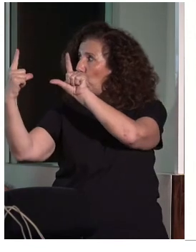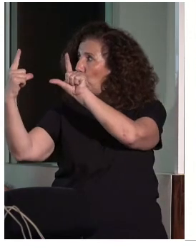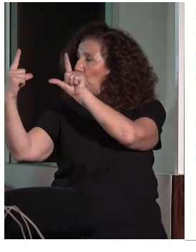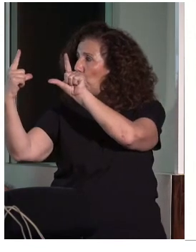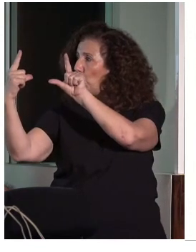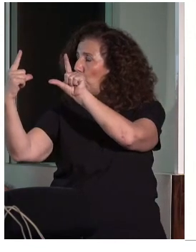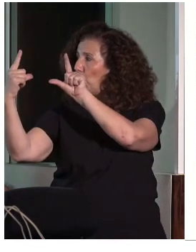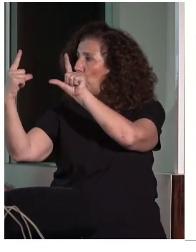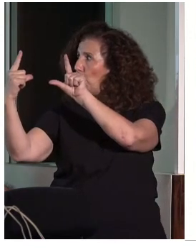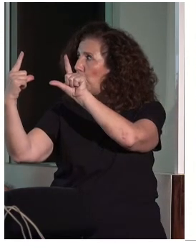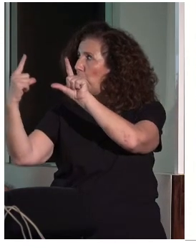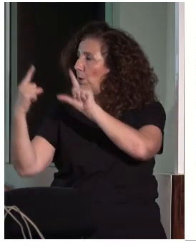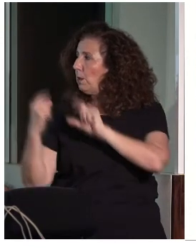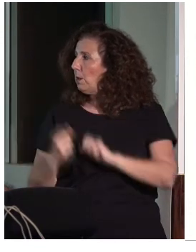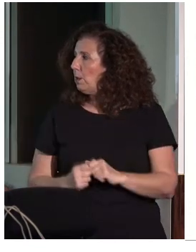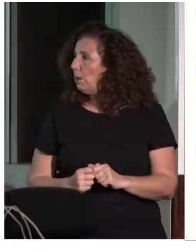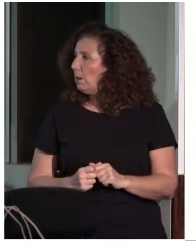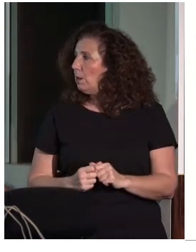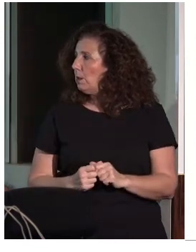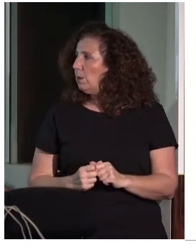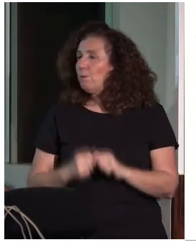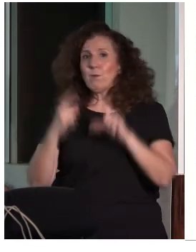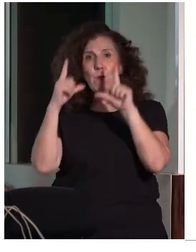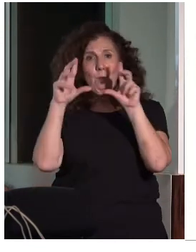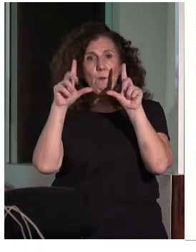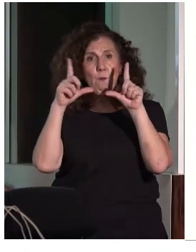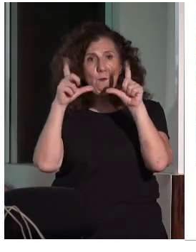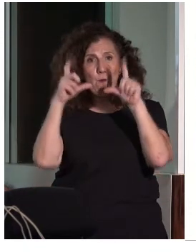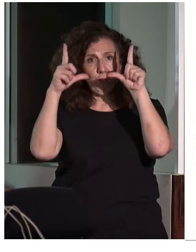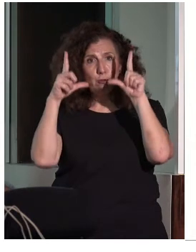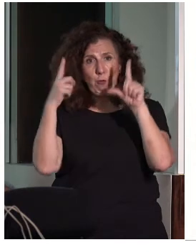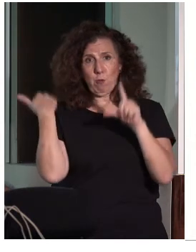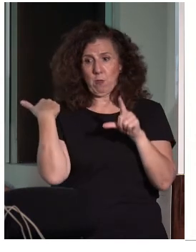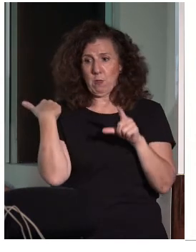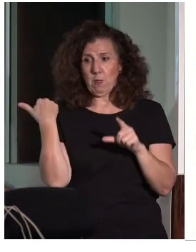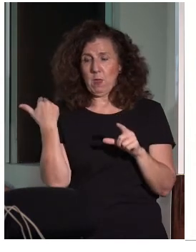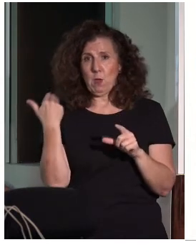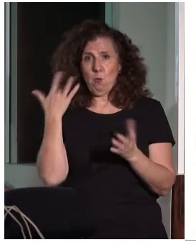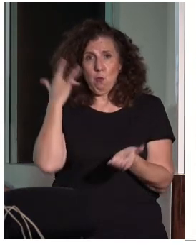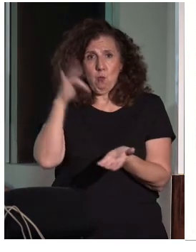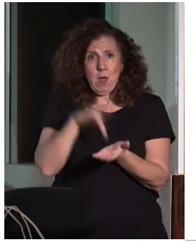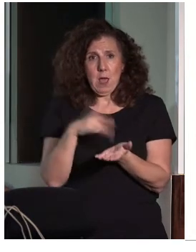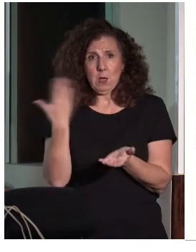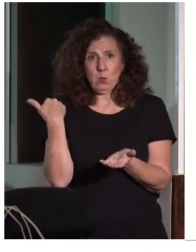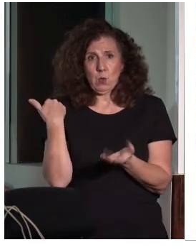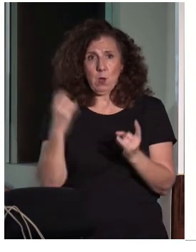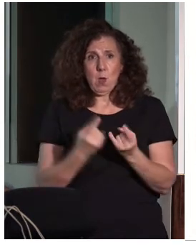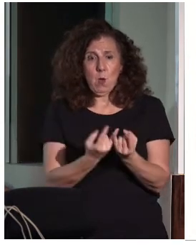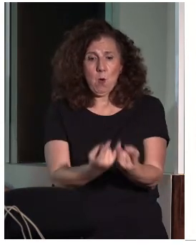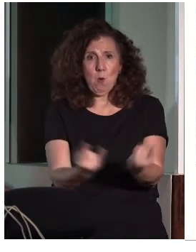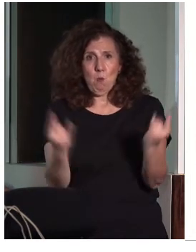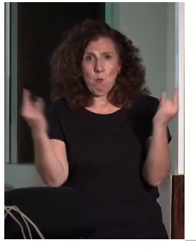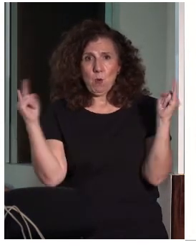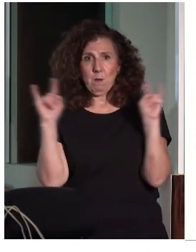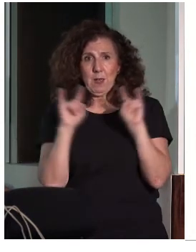es una foto que he traído de un acto que nosotros celebramos y que se puso un bucle magnético de sala, aunque